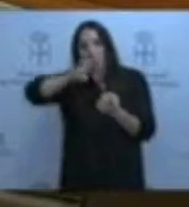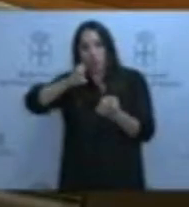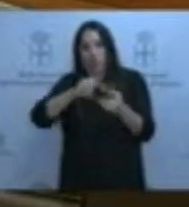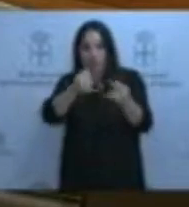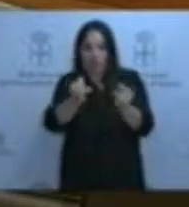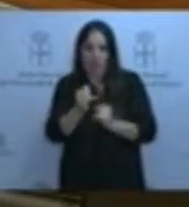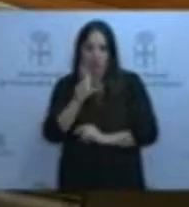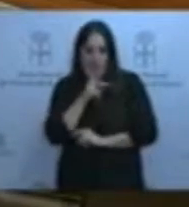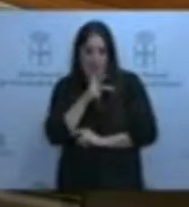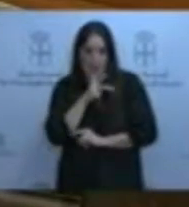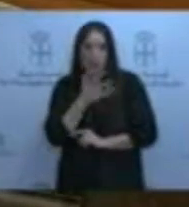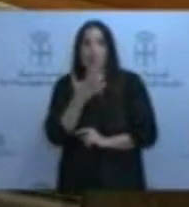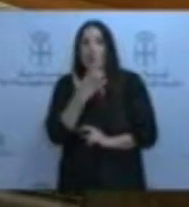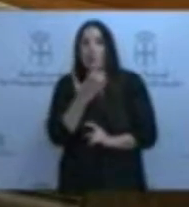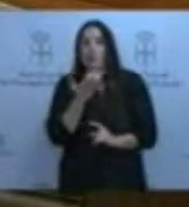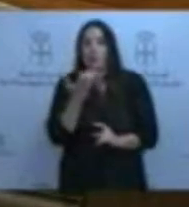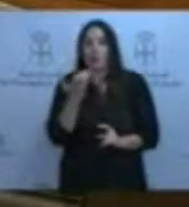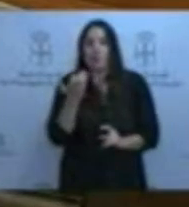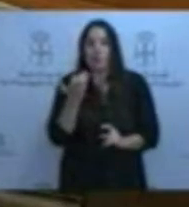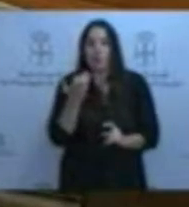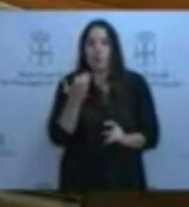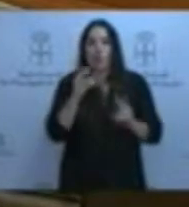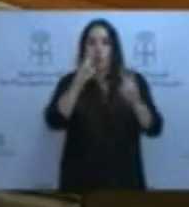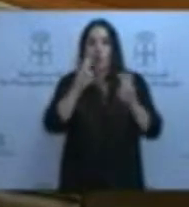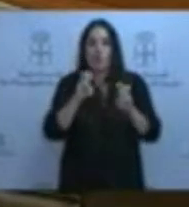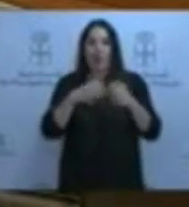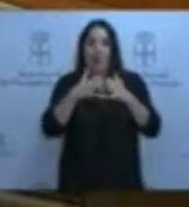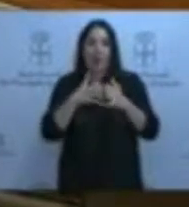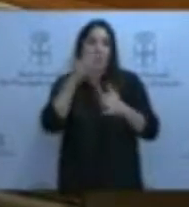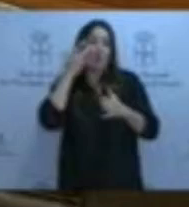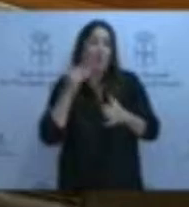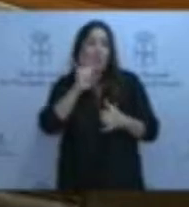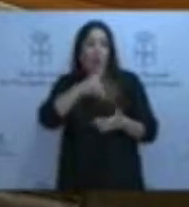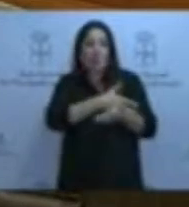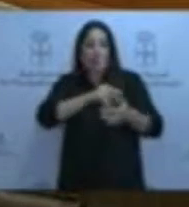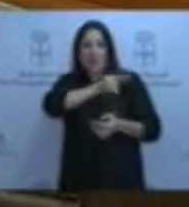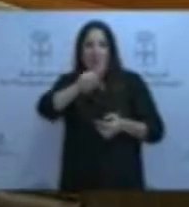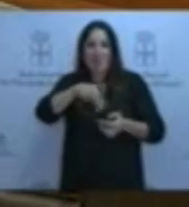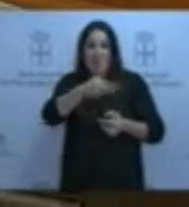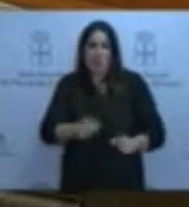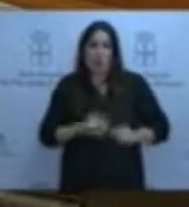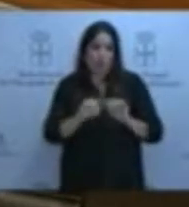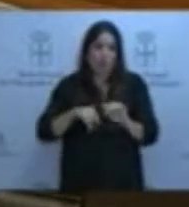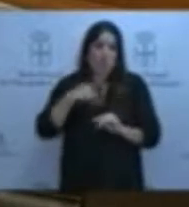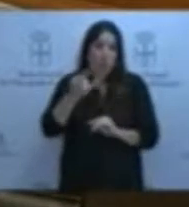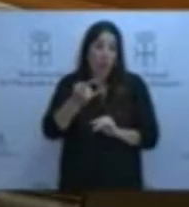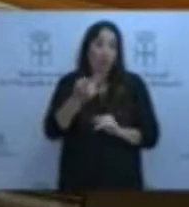como pueda ser solucionar esa depuradora con cuatro millones de euros de sobrecostes que escupe la basura al mar,